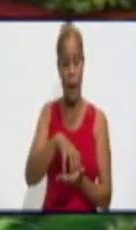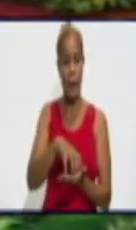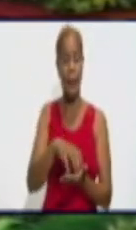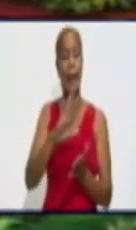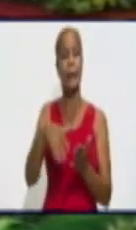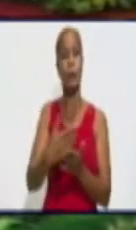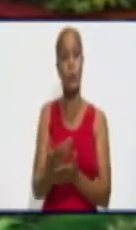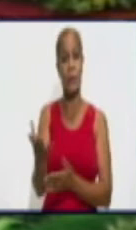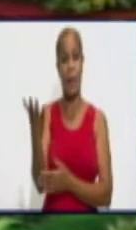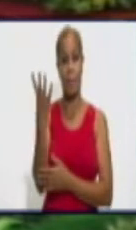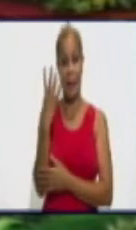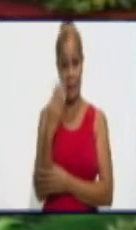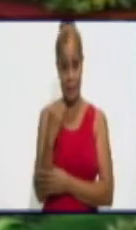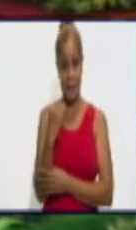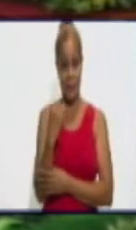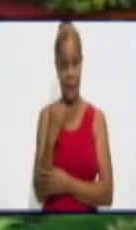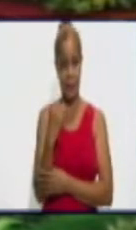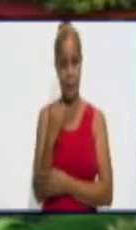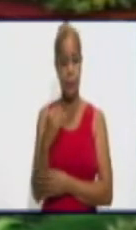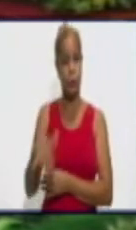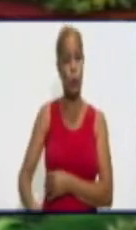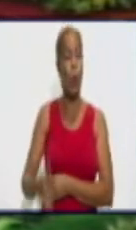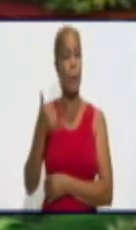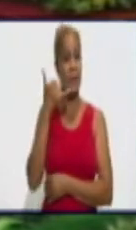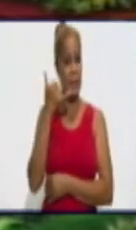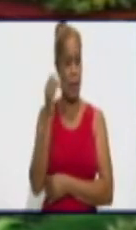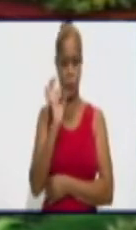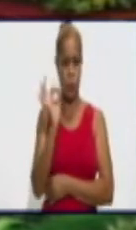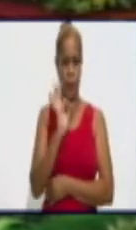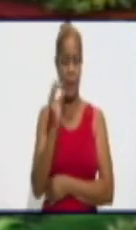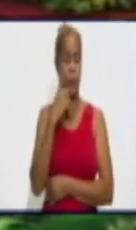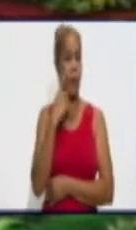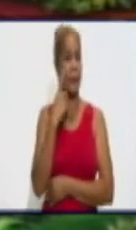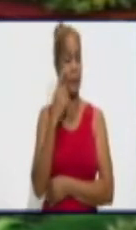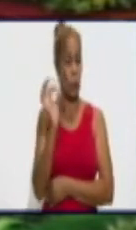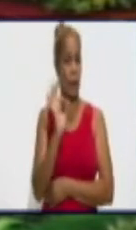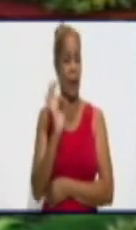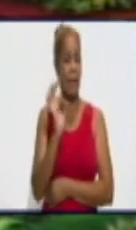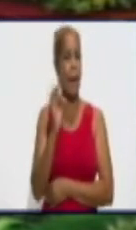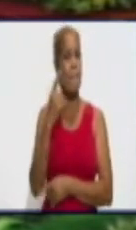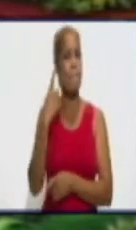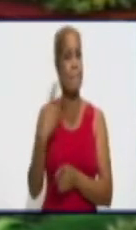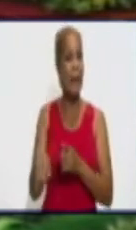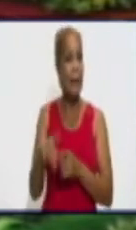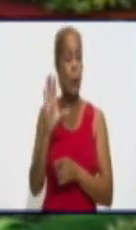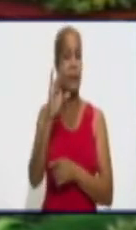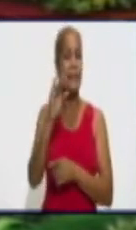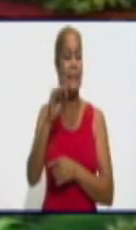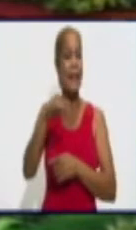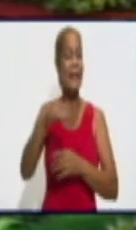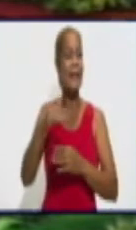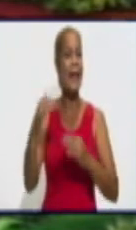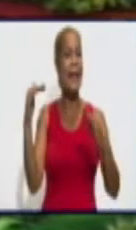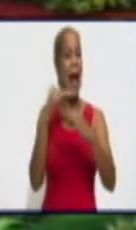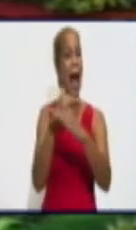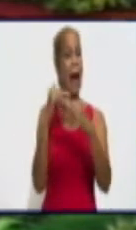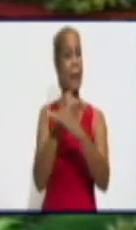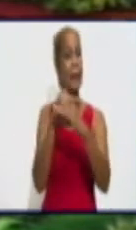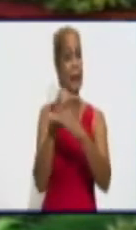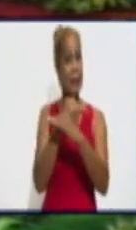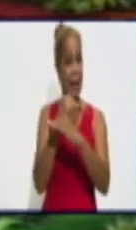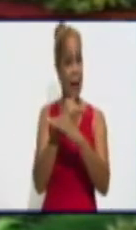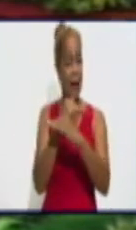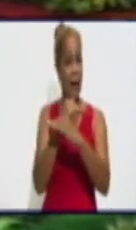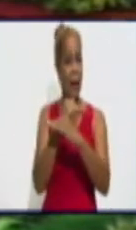a través de los mensajes, porque yo no he estado por allí, que está intransitable la avenida Jimmy Girsel. Aquello lleno de